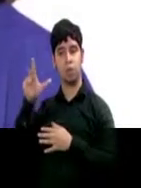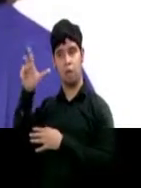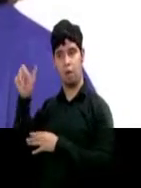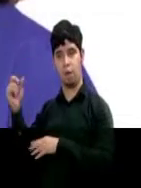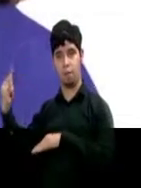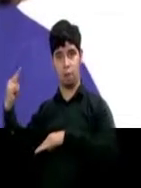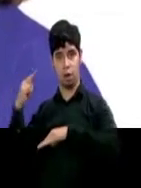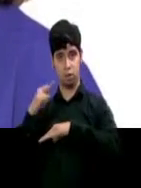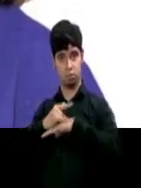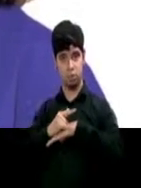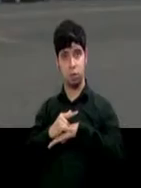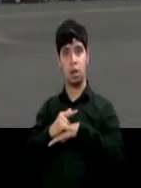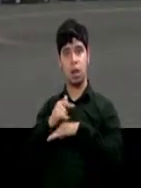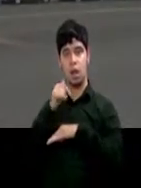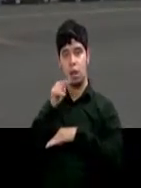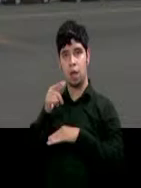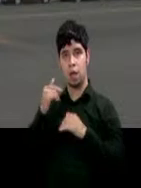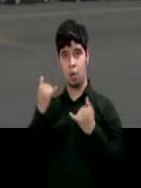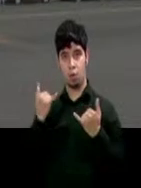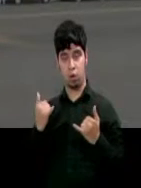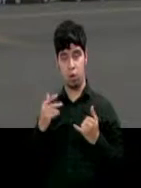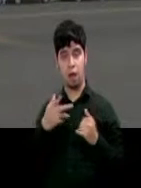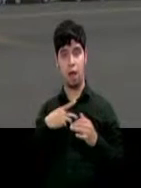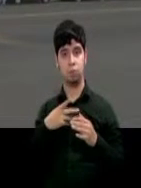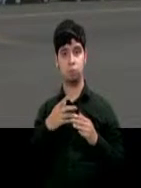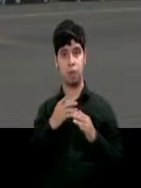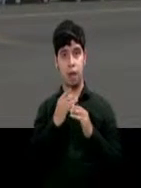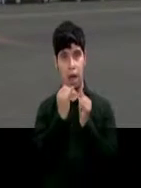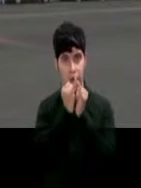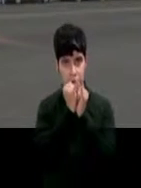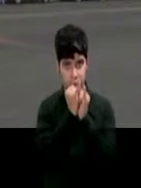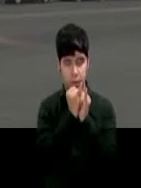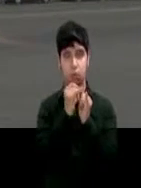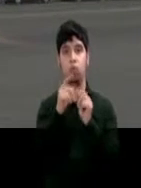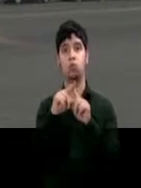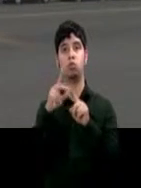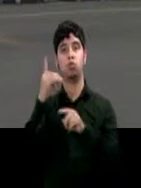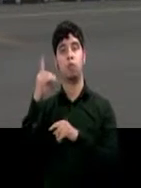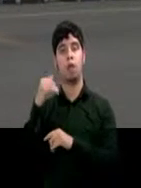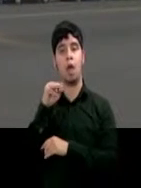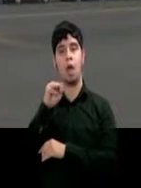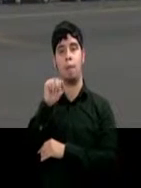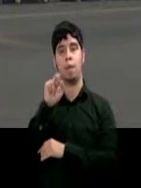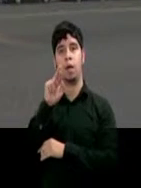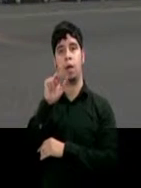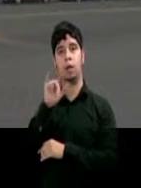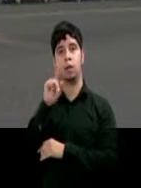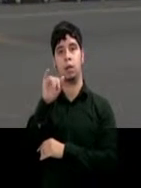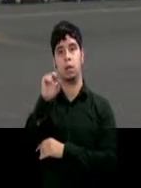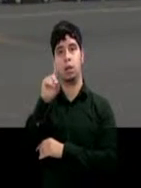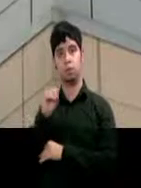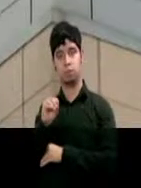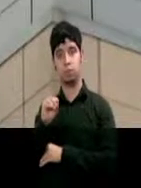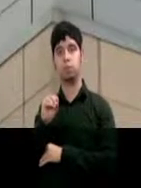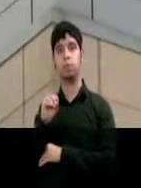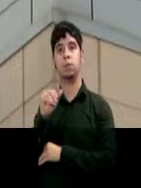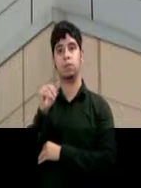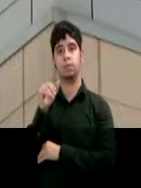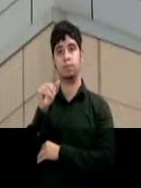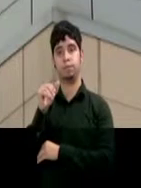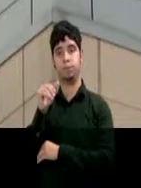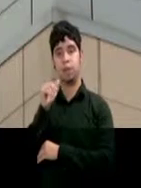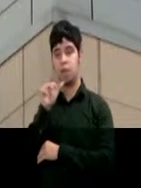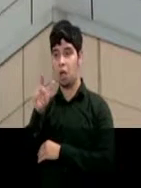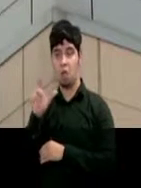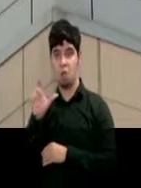terminará el aislamiento y será trasladada hoy al estado de Maine. Se trata de Casey Hickard, quien a pesar de no